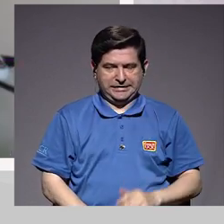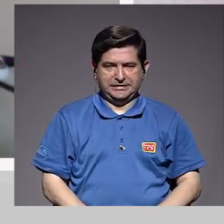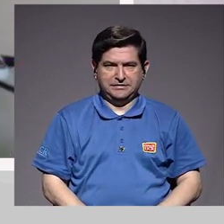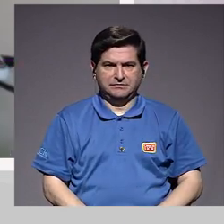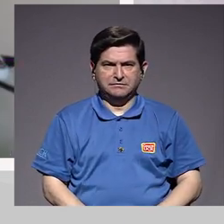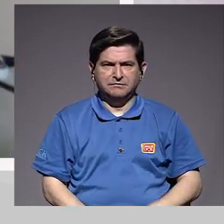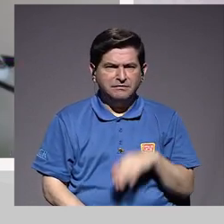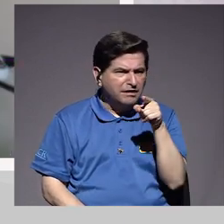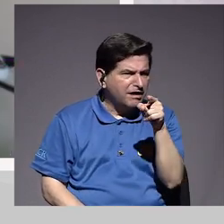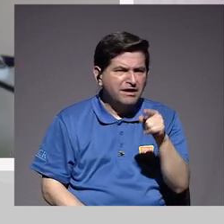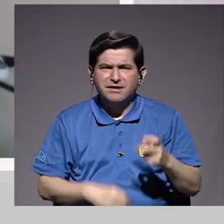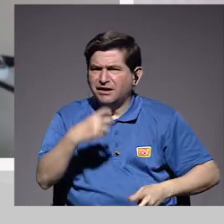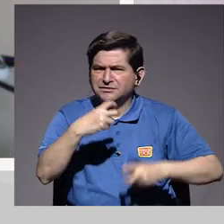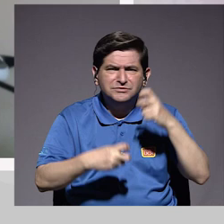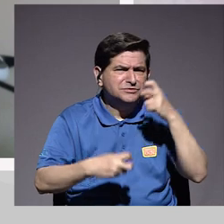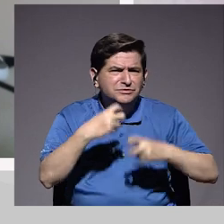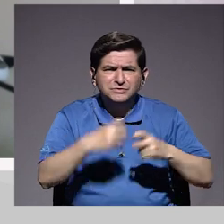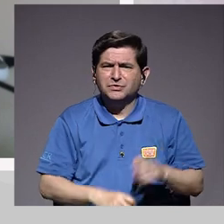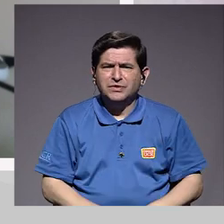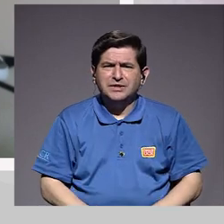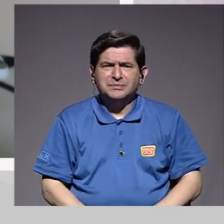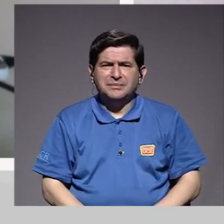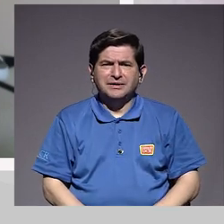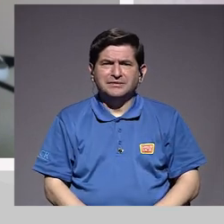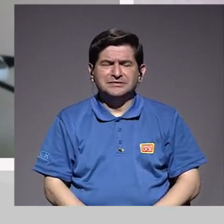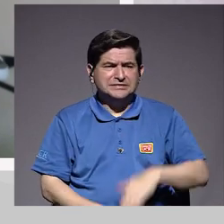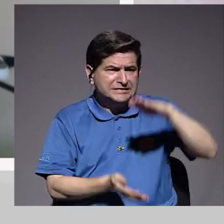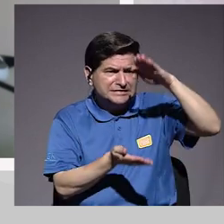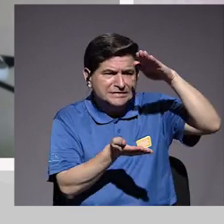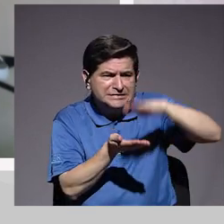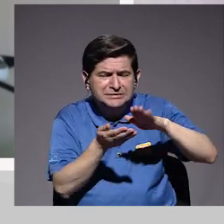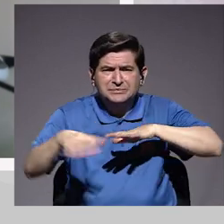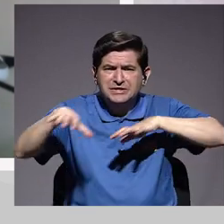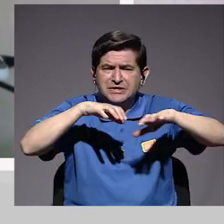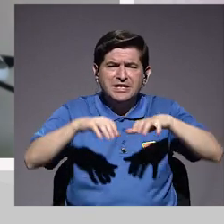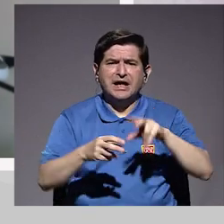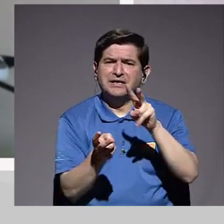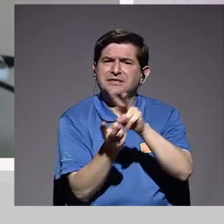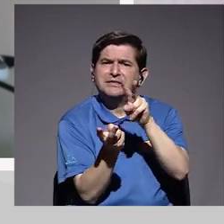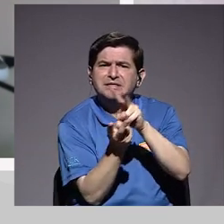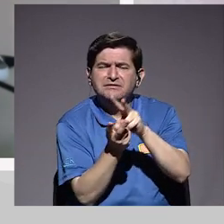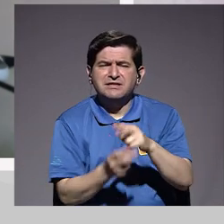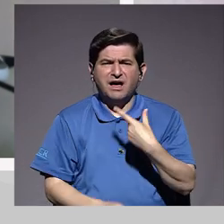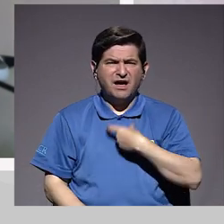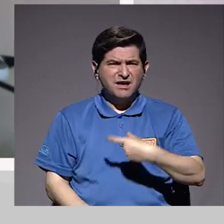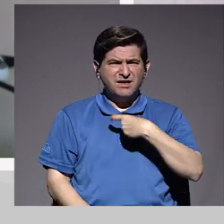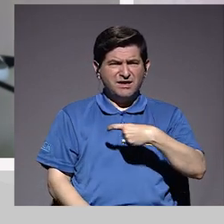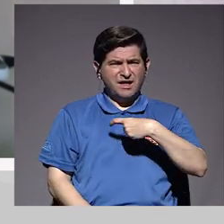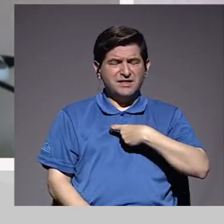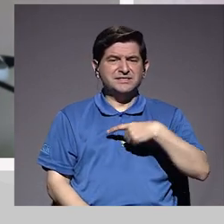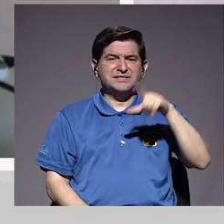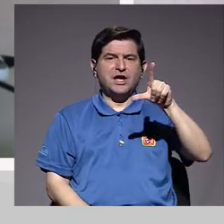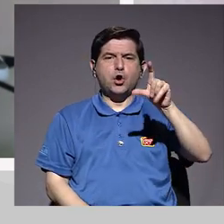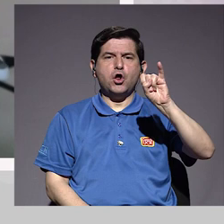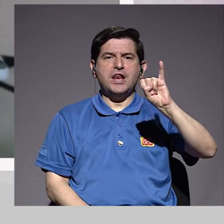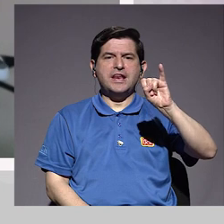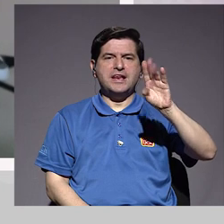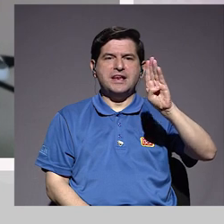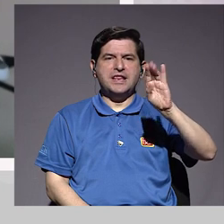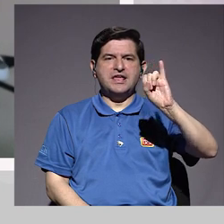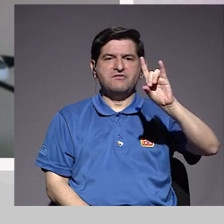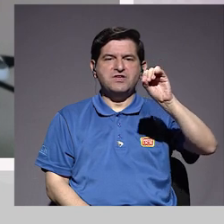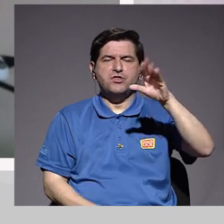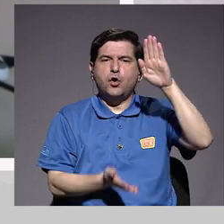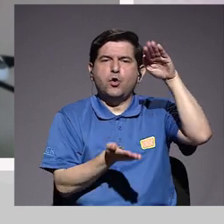tenido problemas y ha disminuido la actividad sexual y además el deseo sexual. El líbido propiamente es el que se ve disminuido,